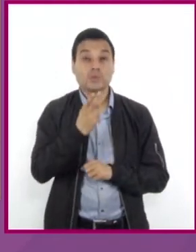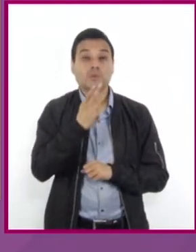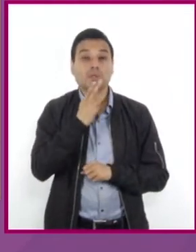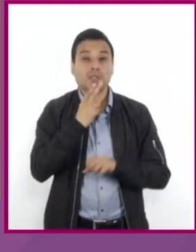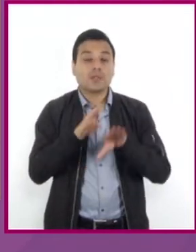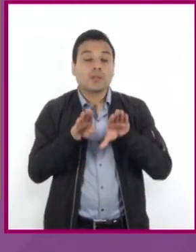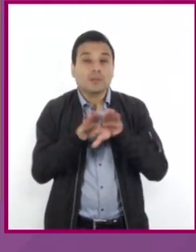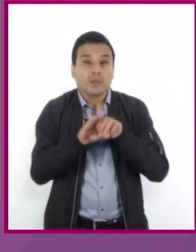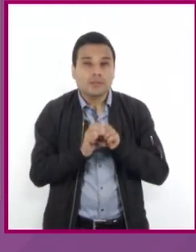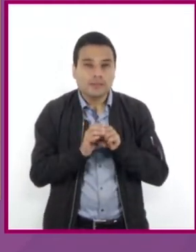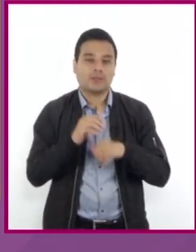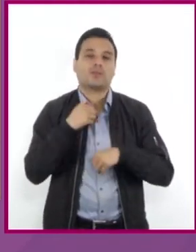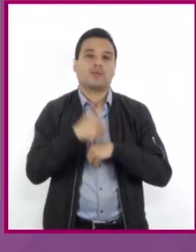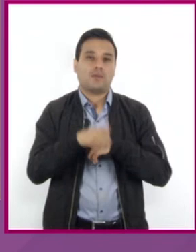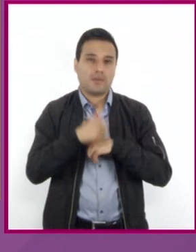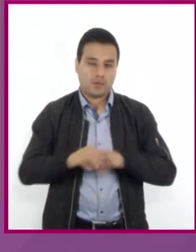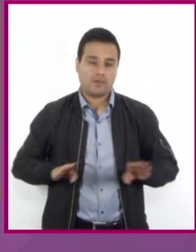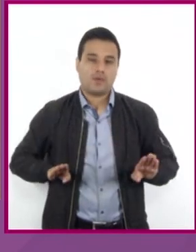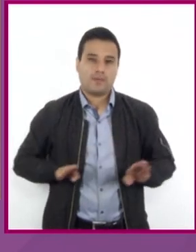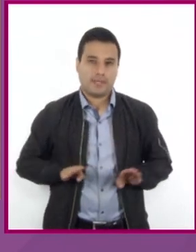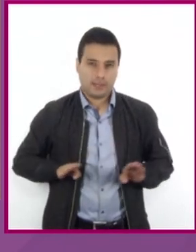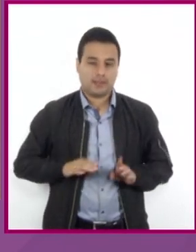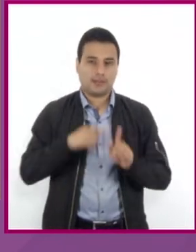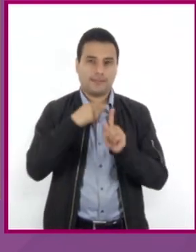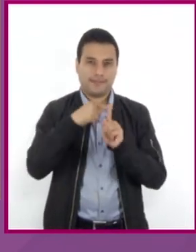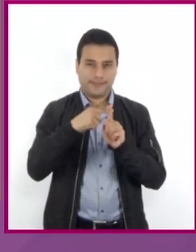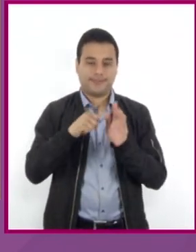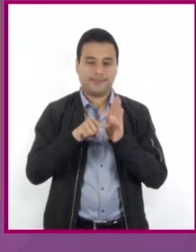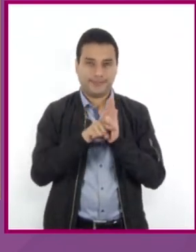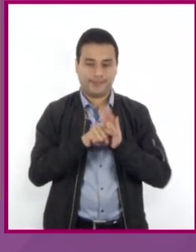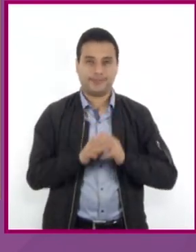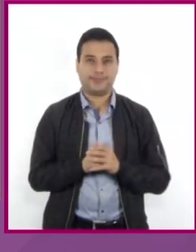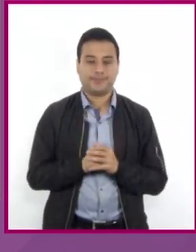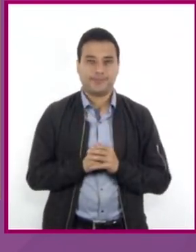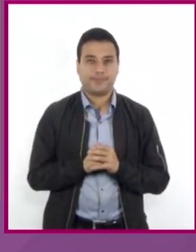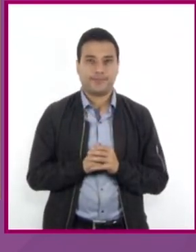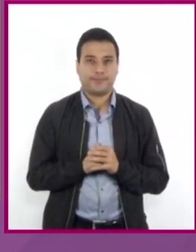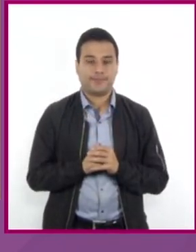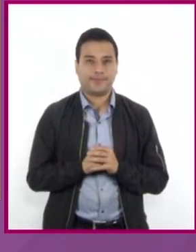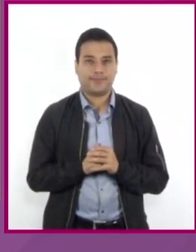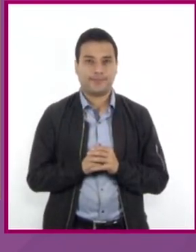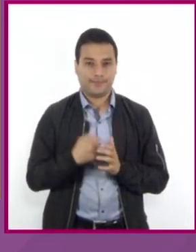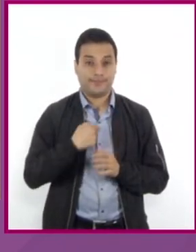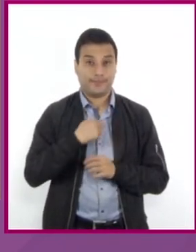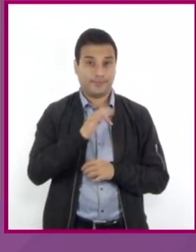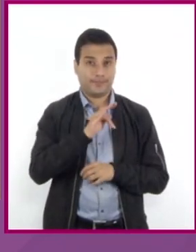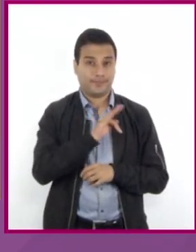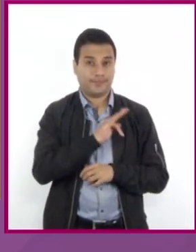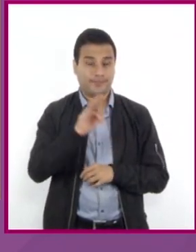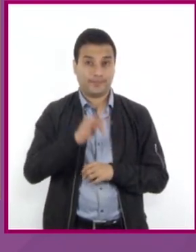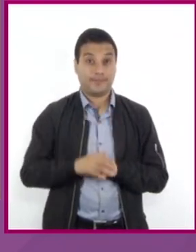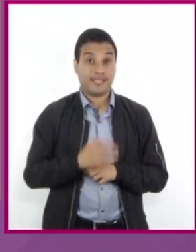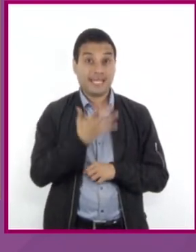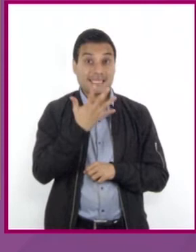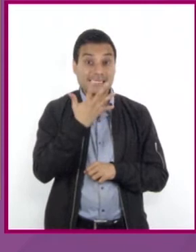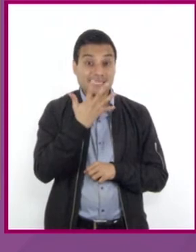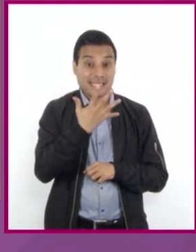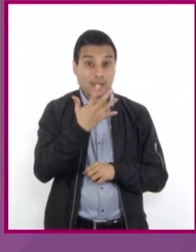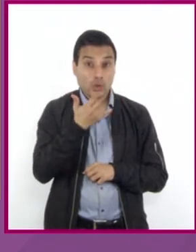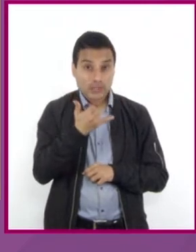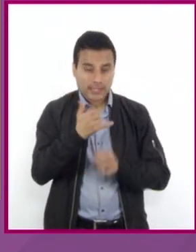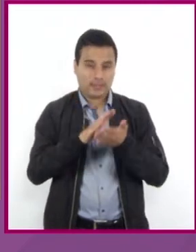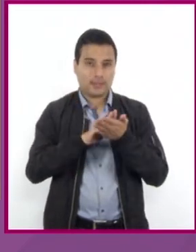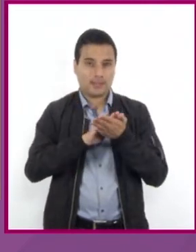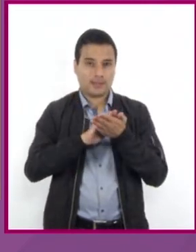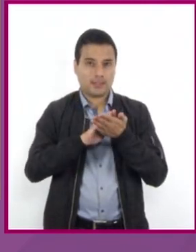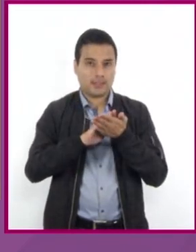las propiedades de los números y las operaciones entonces podemos cancelar 5Y en el primer